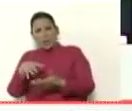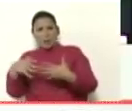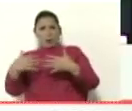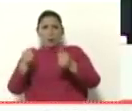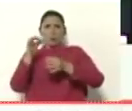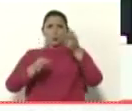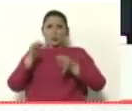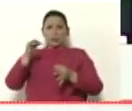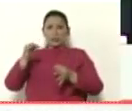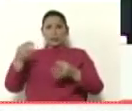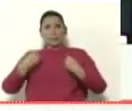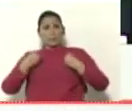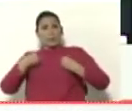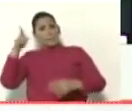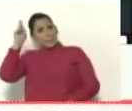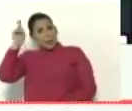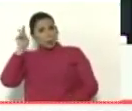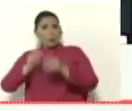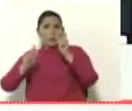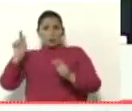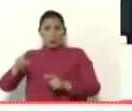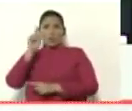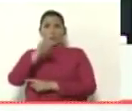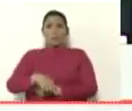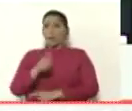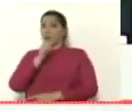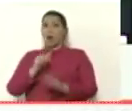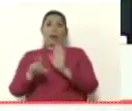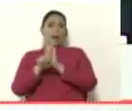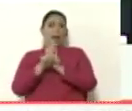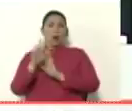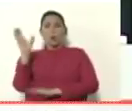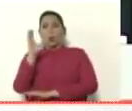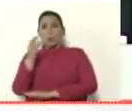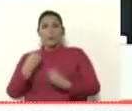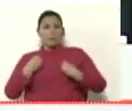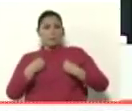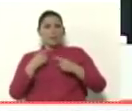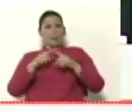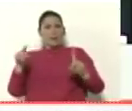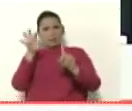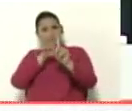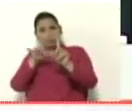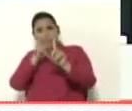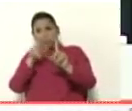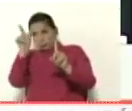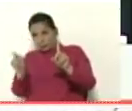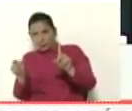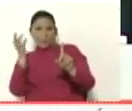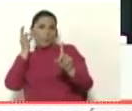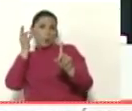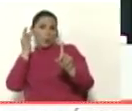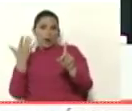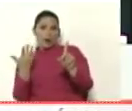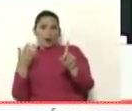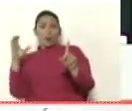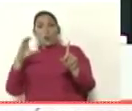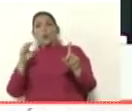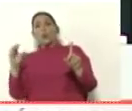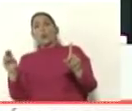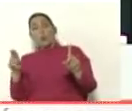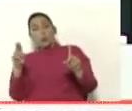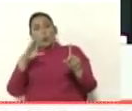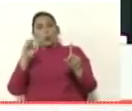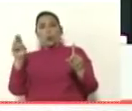que vivían en Perú, habían personas que estaban ilegales en Colombia, y con este trama de esta señora Rosana Barrera en Cúcuta, los